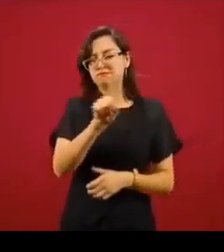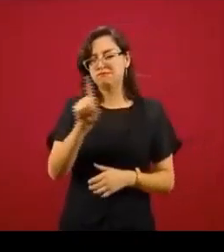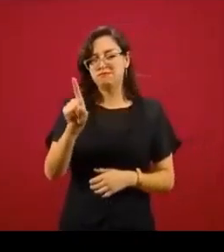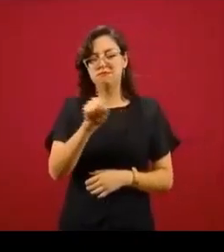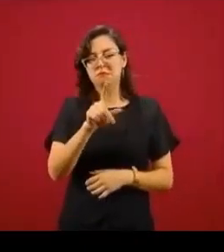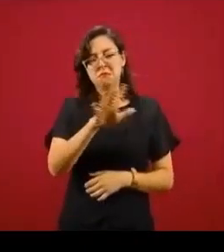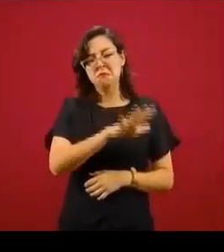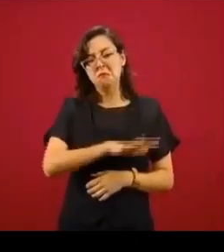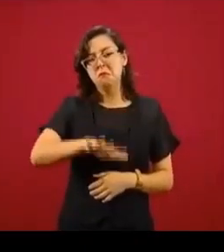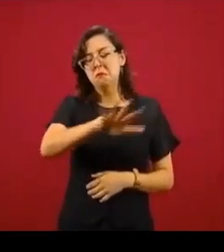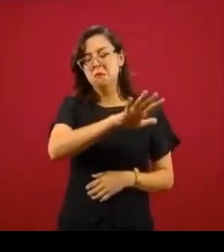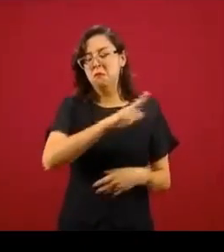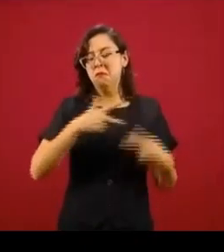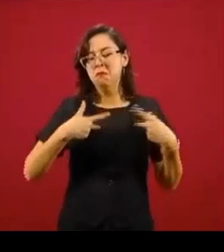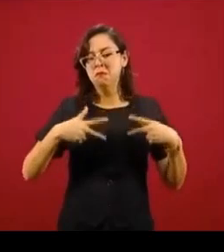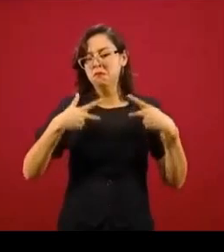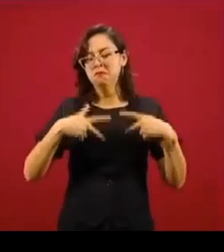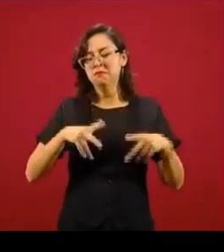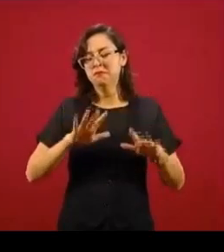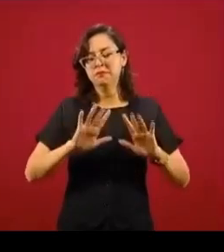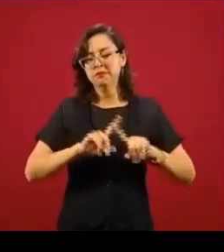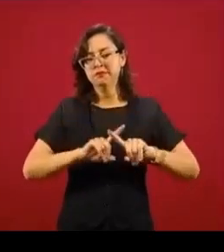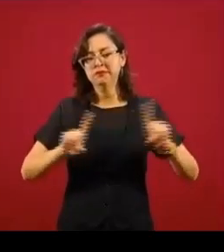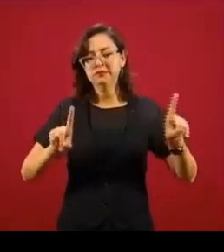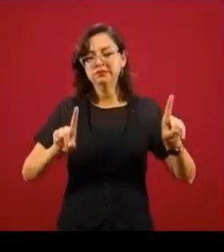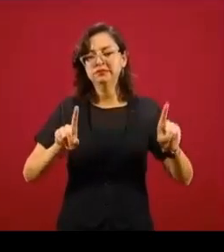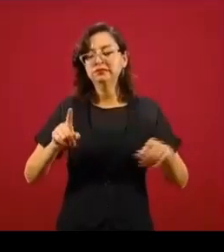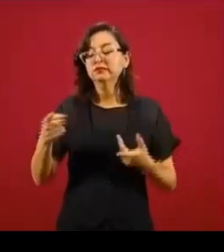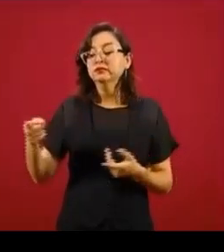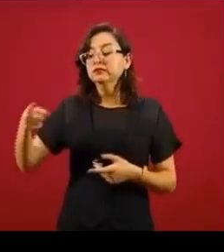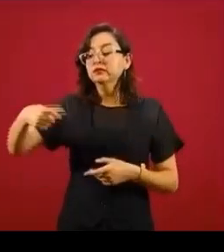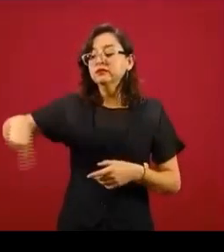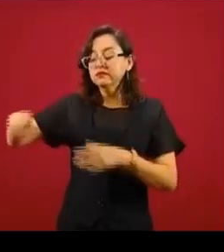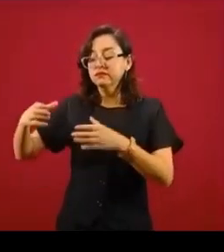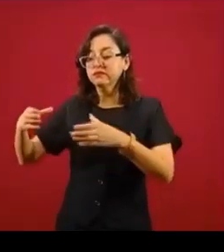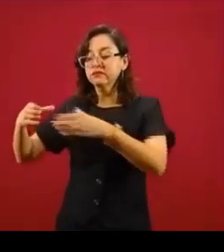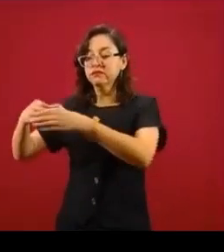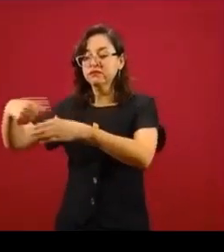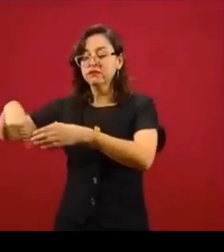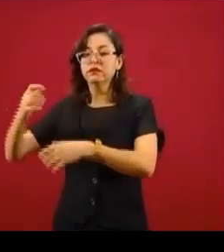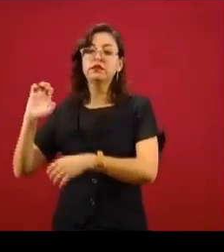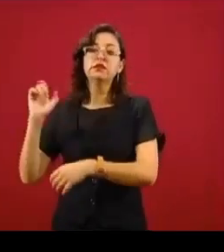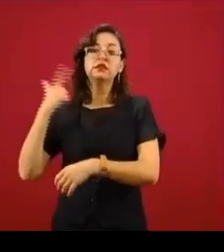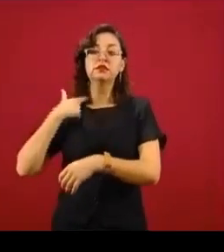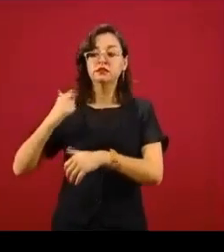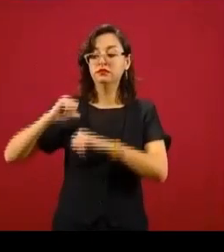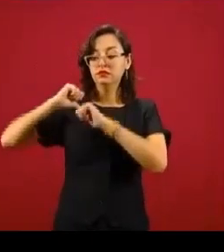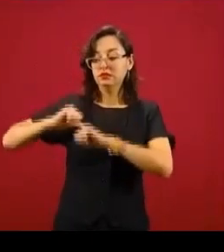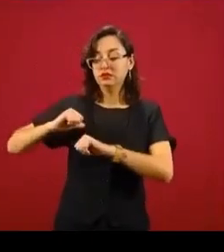que antes mandaban